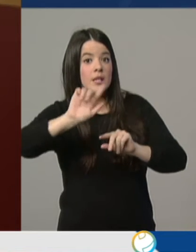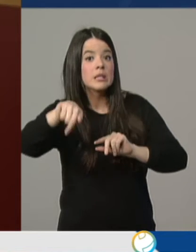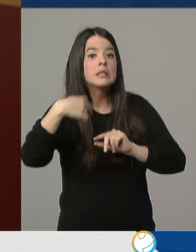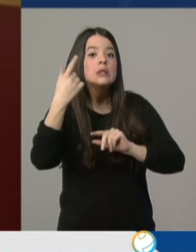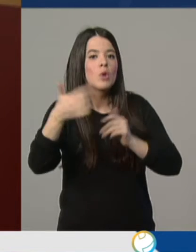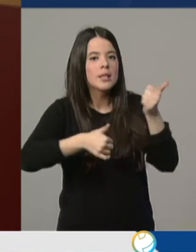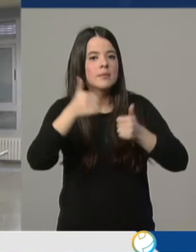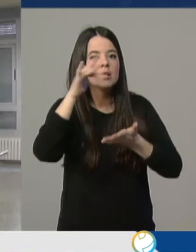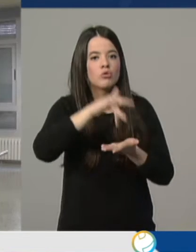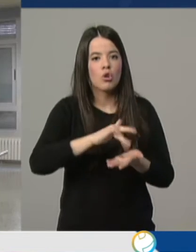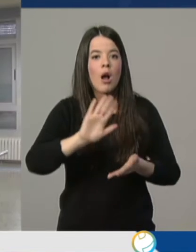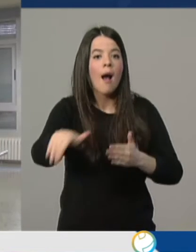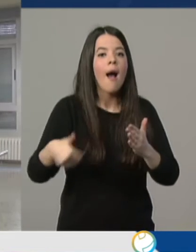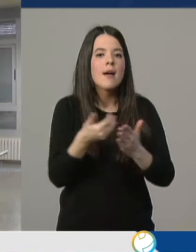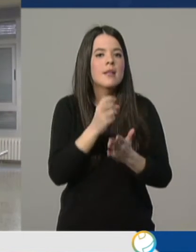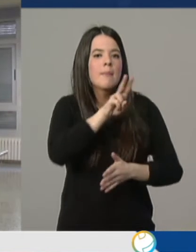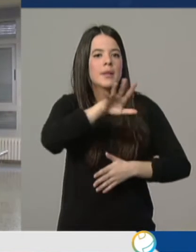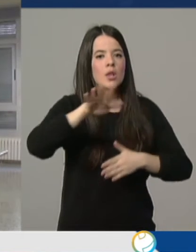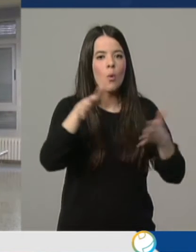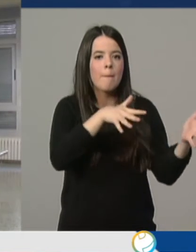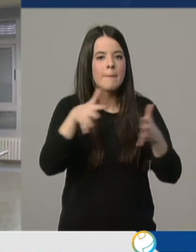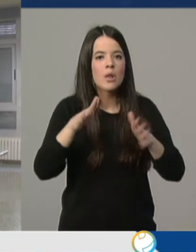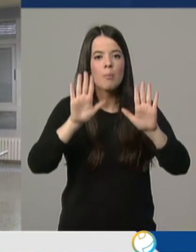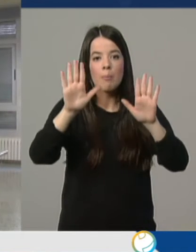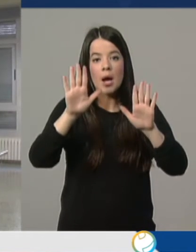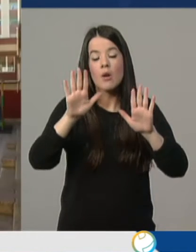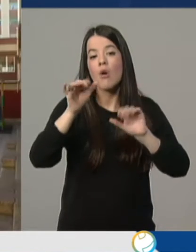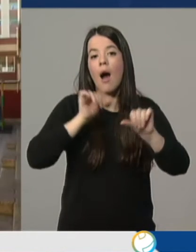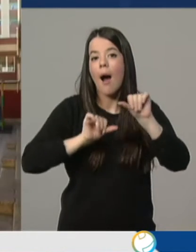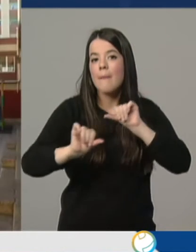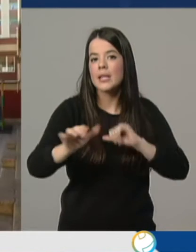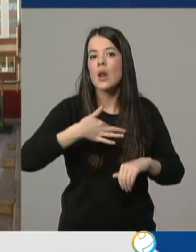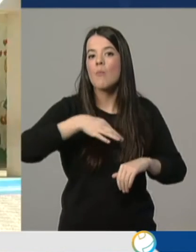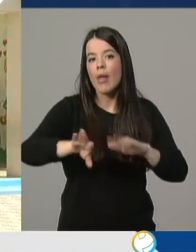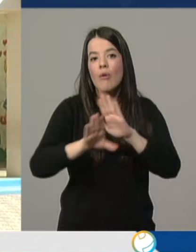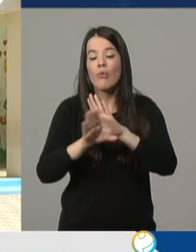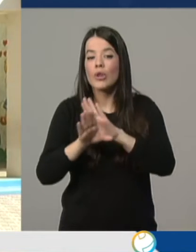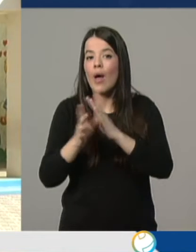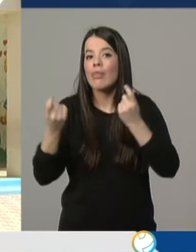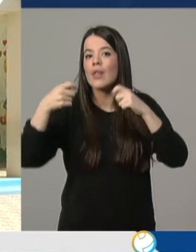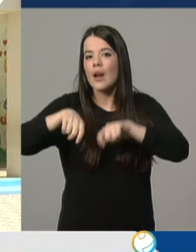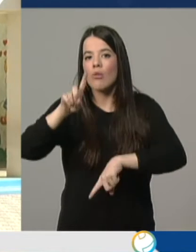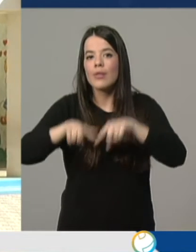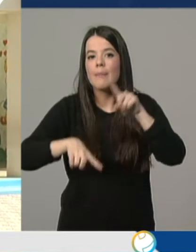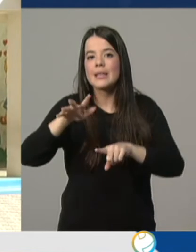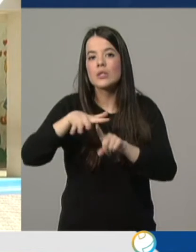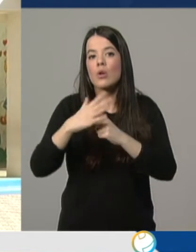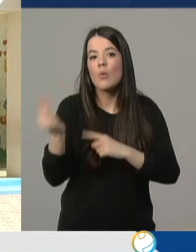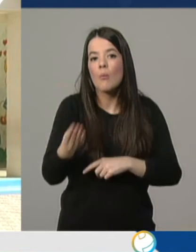hasta el 25 de marzo, aunque no se descarta que esta situación pueda continuar en función de cómo evolucione la situación.